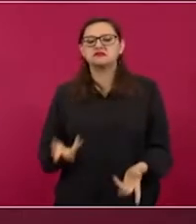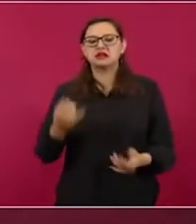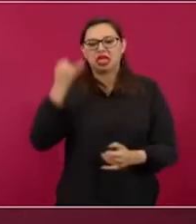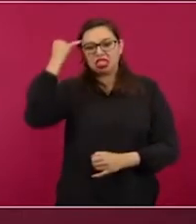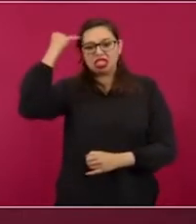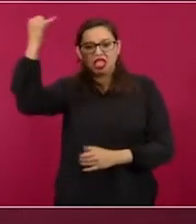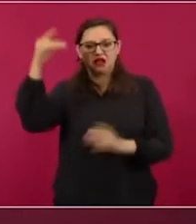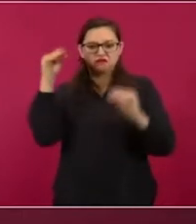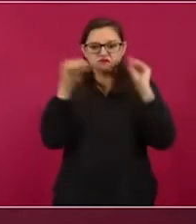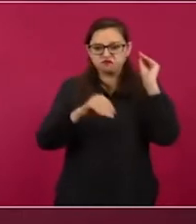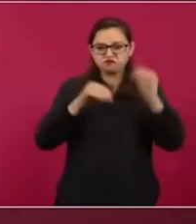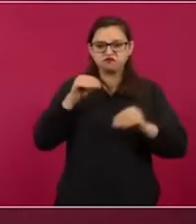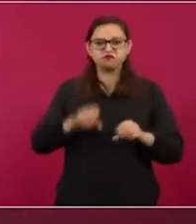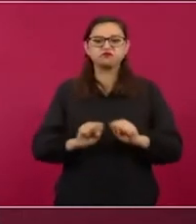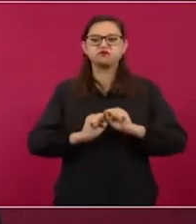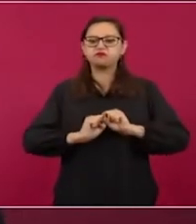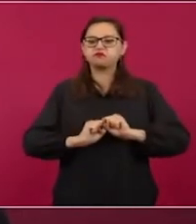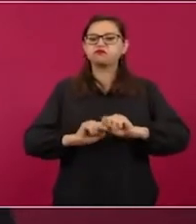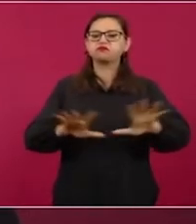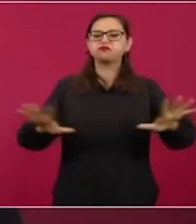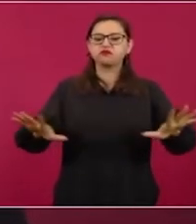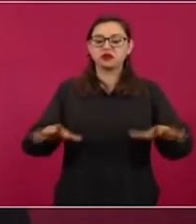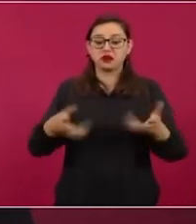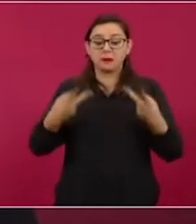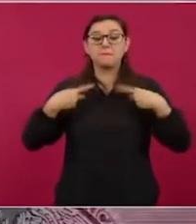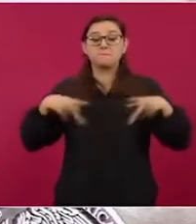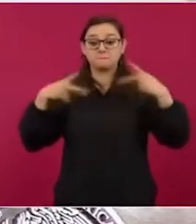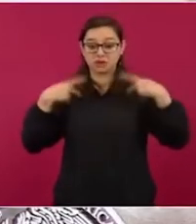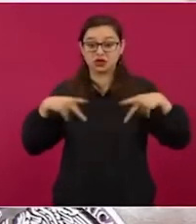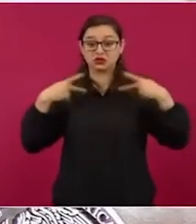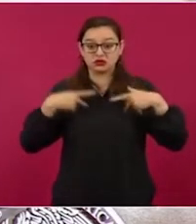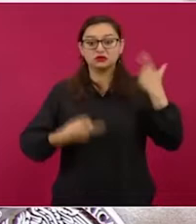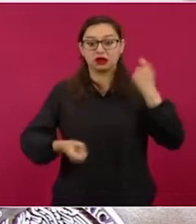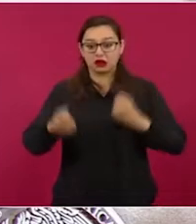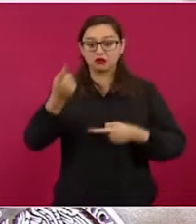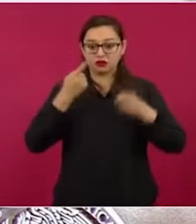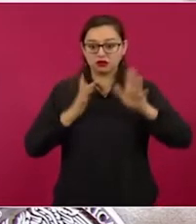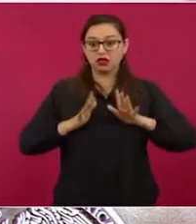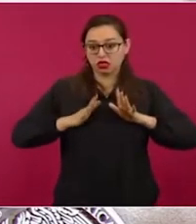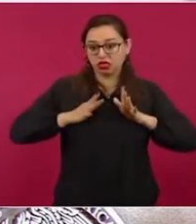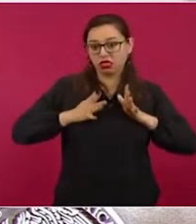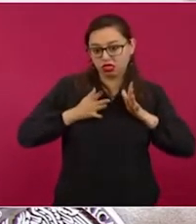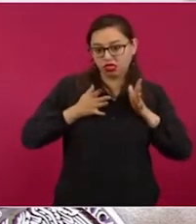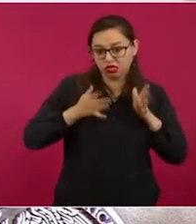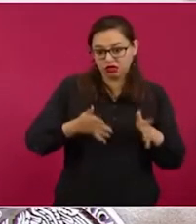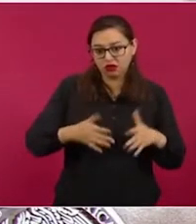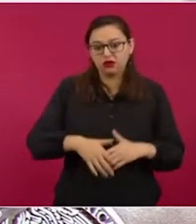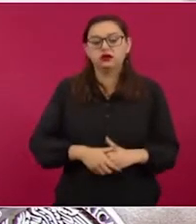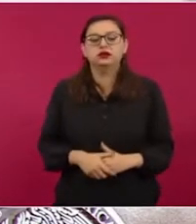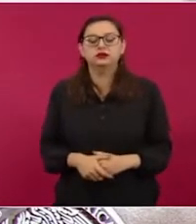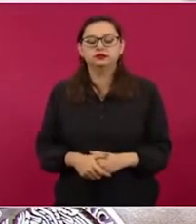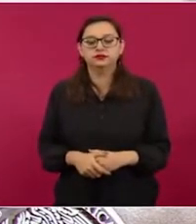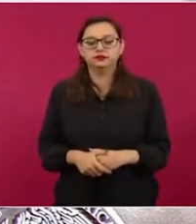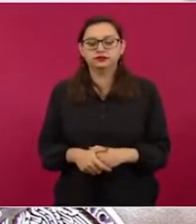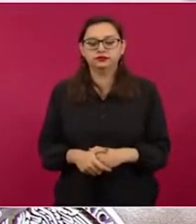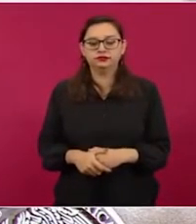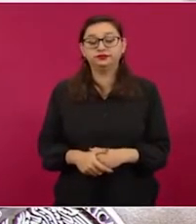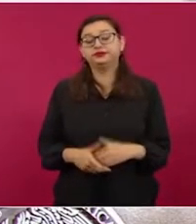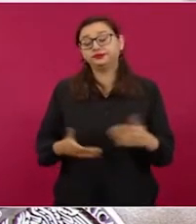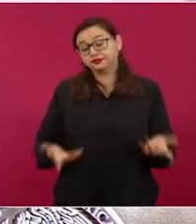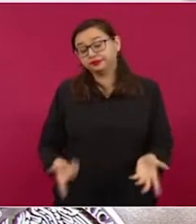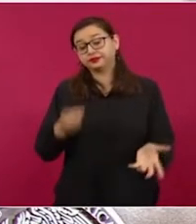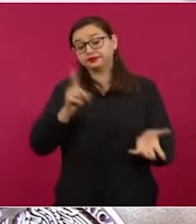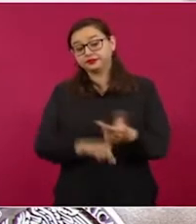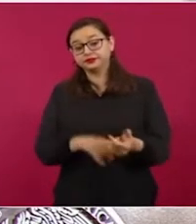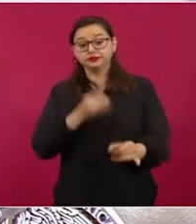parecen ganarse a la población a su causa. Por si fuera poco, en las redes sociales se aíslan